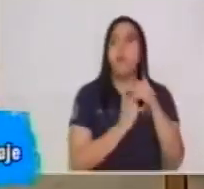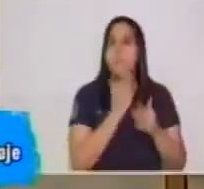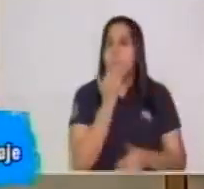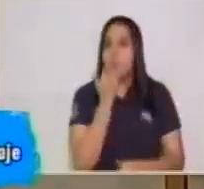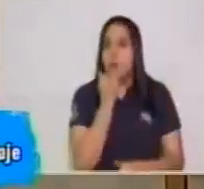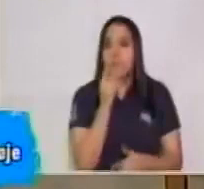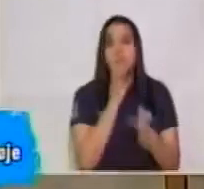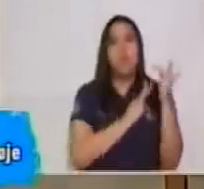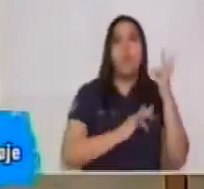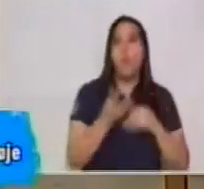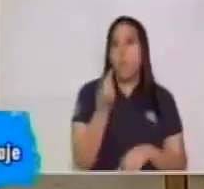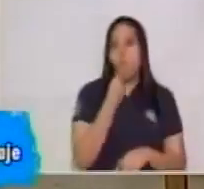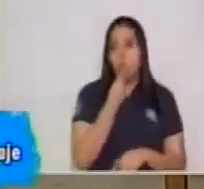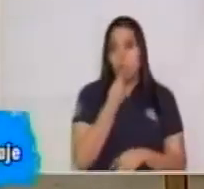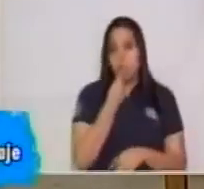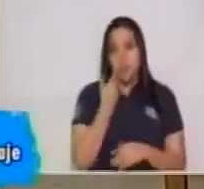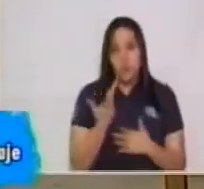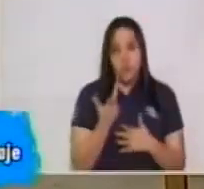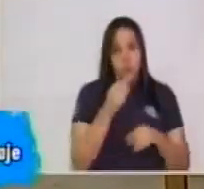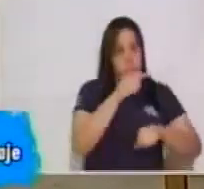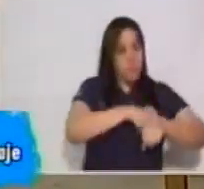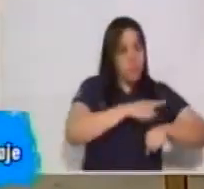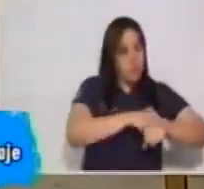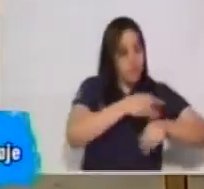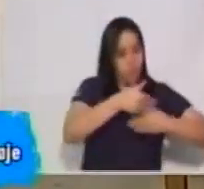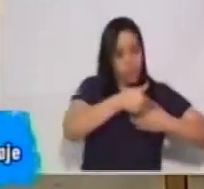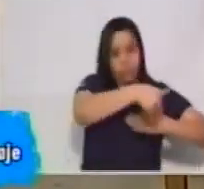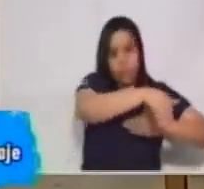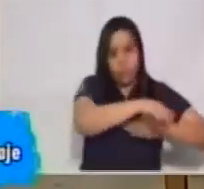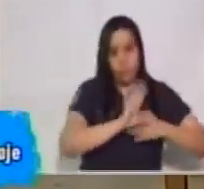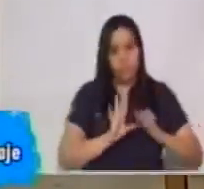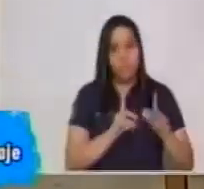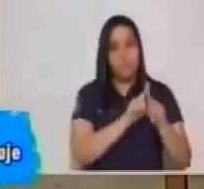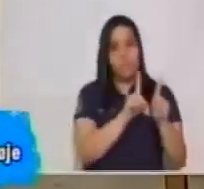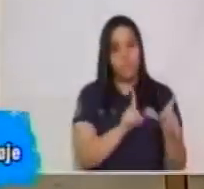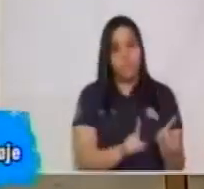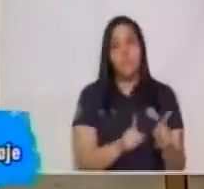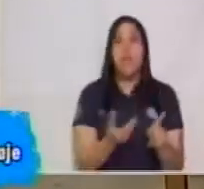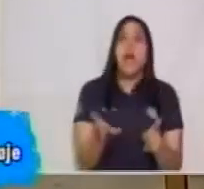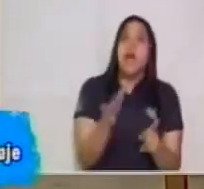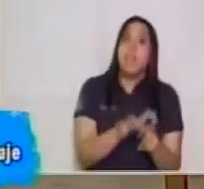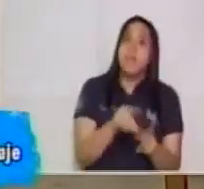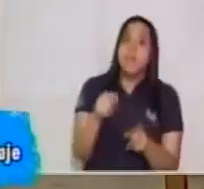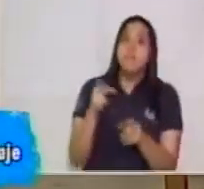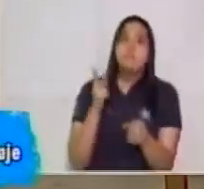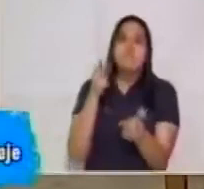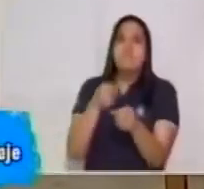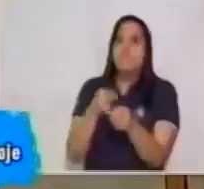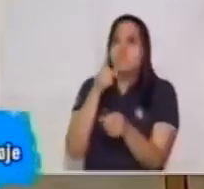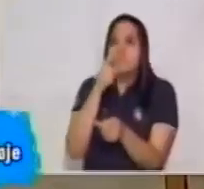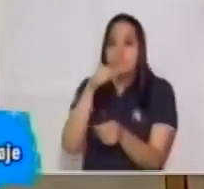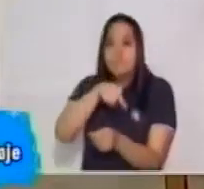desayuno. Ya tenemos momentos o tiempos establecidos. Luego, los participantes.